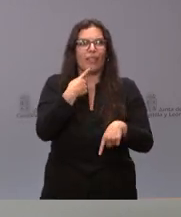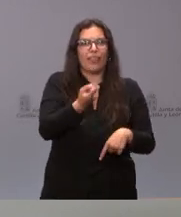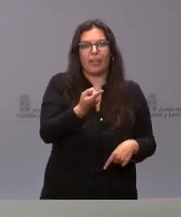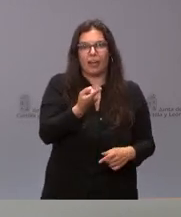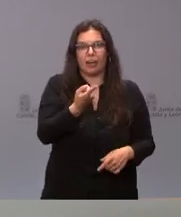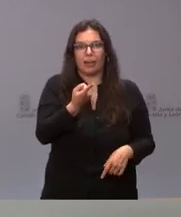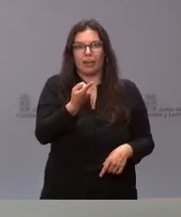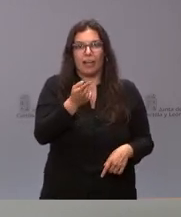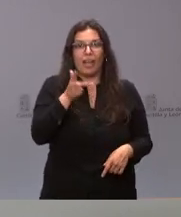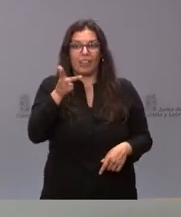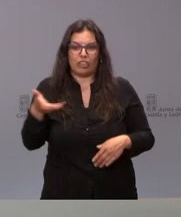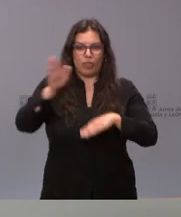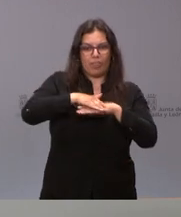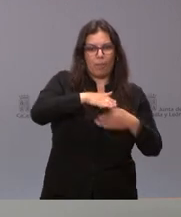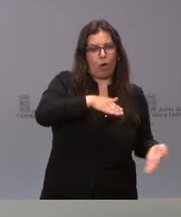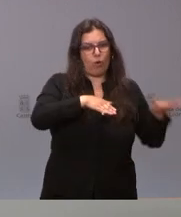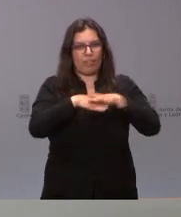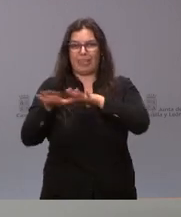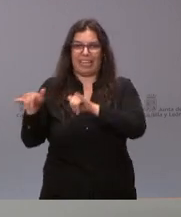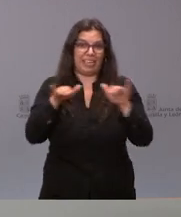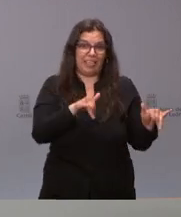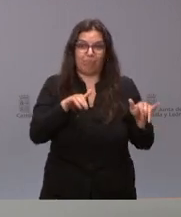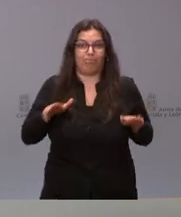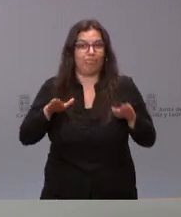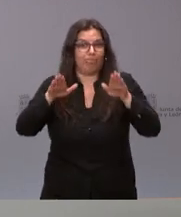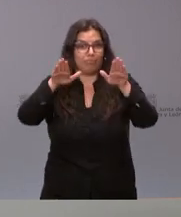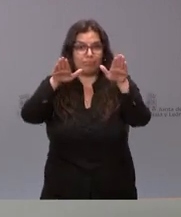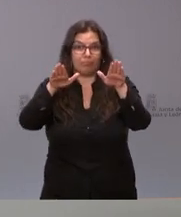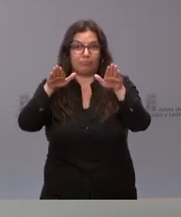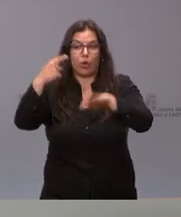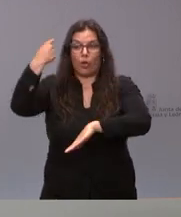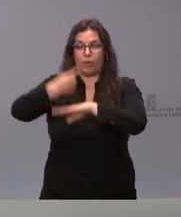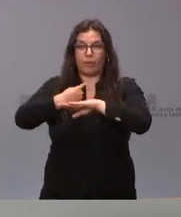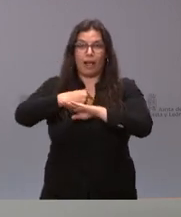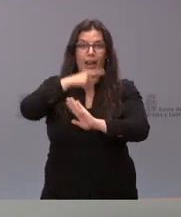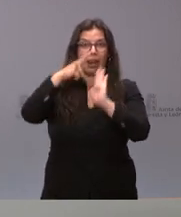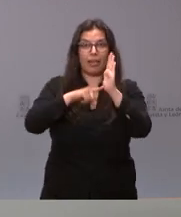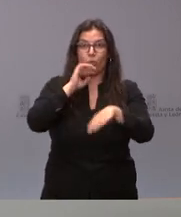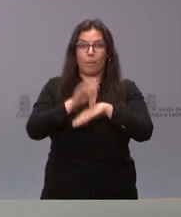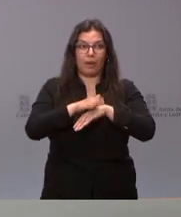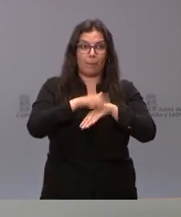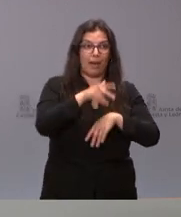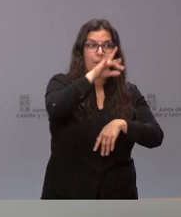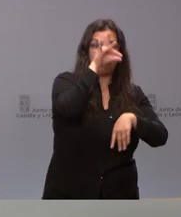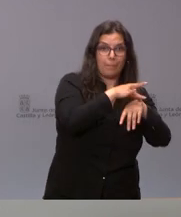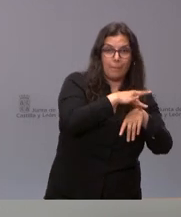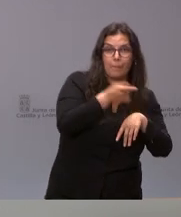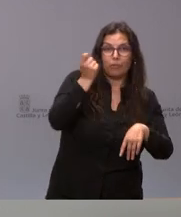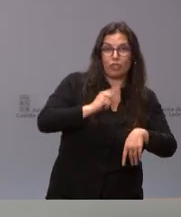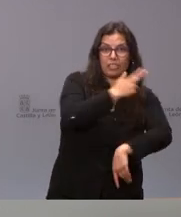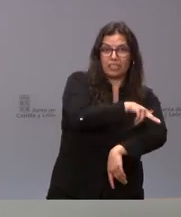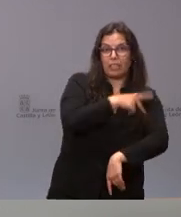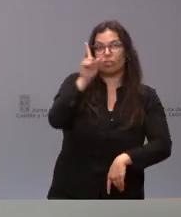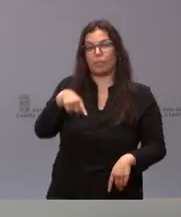encima un derecho por encima del otro. Y, por tanto, tan obligado es el cumplimiento de la ley en una parte como en la otra y en la parte de la objeción de